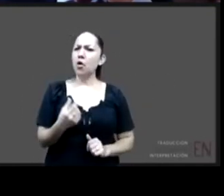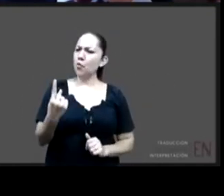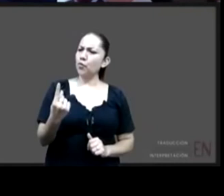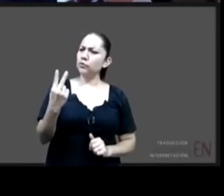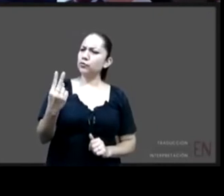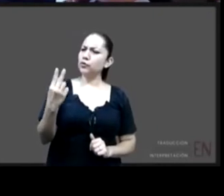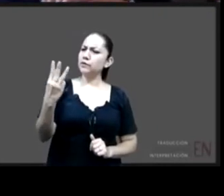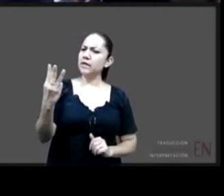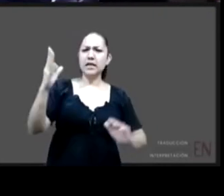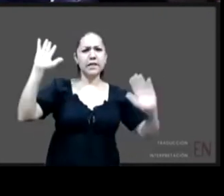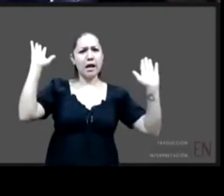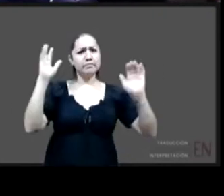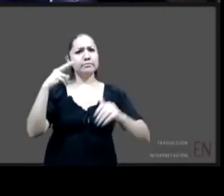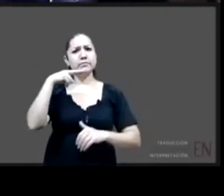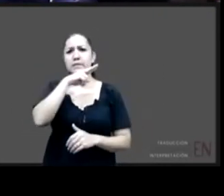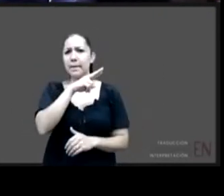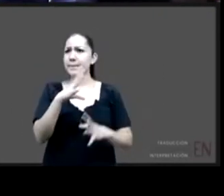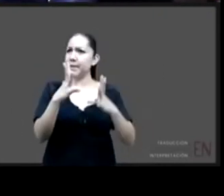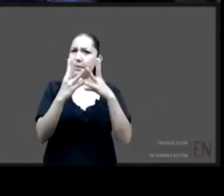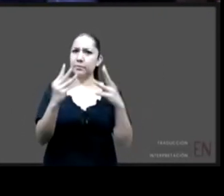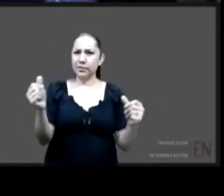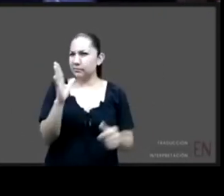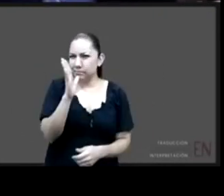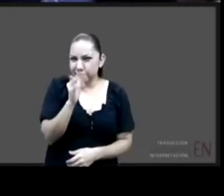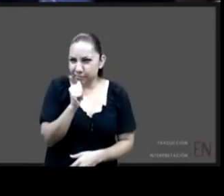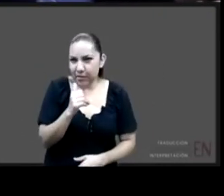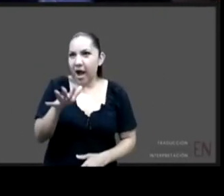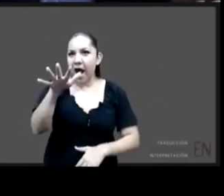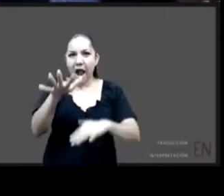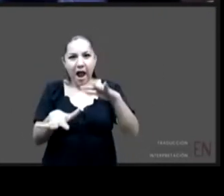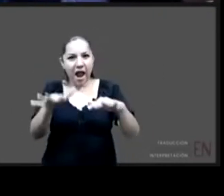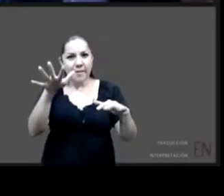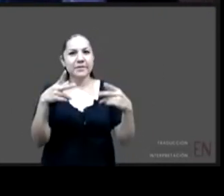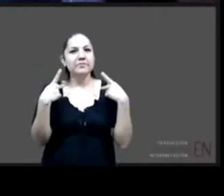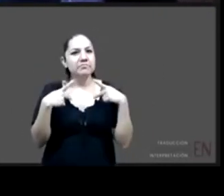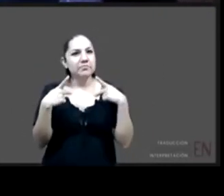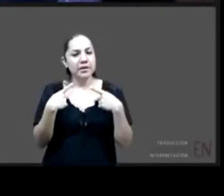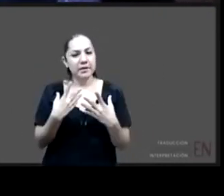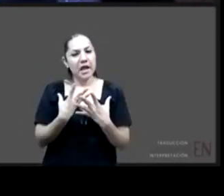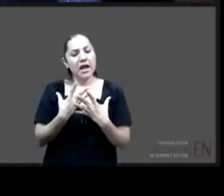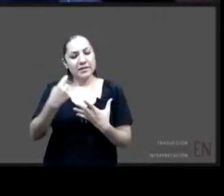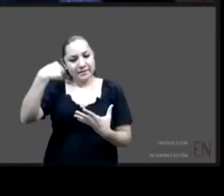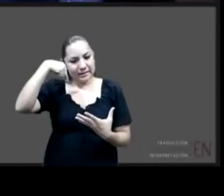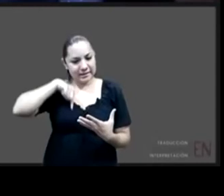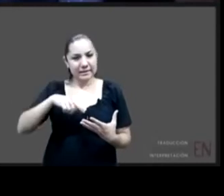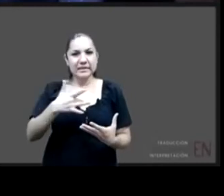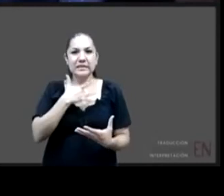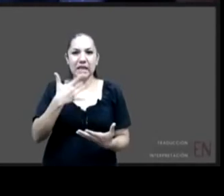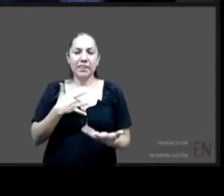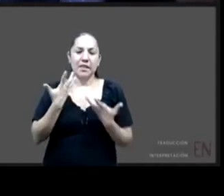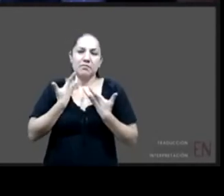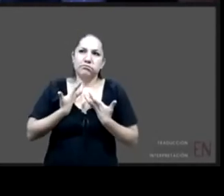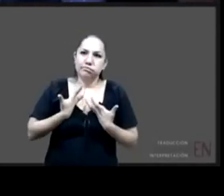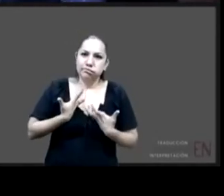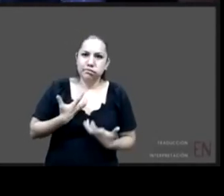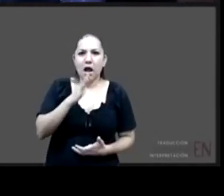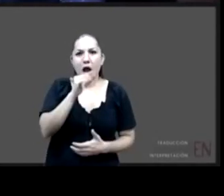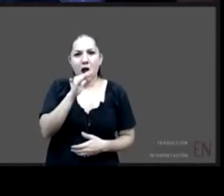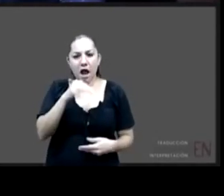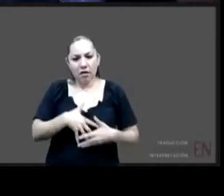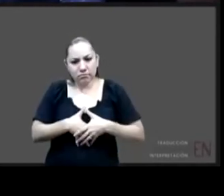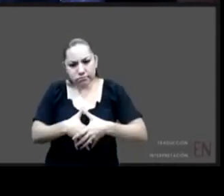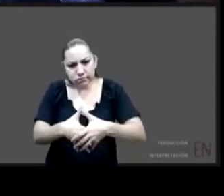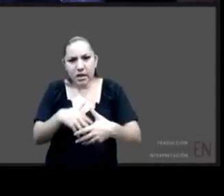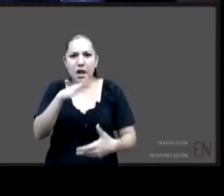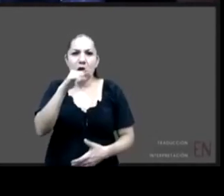en los registros de entrevista no han elaborado el duelo por la esterilidad o tiene que ver con otro